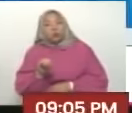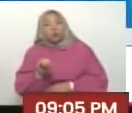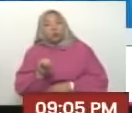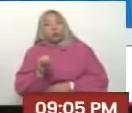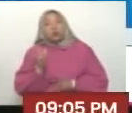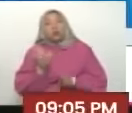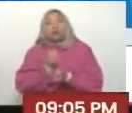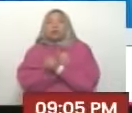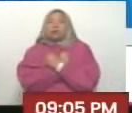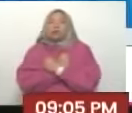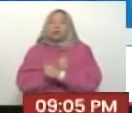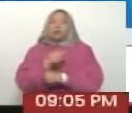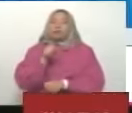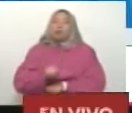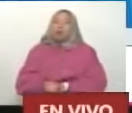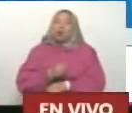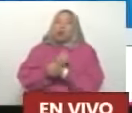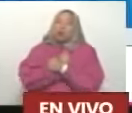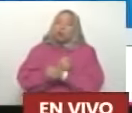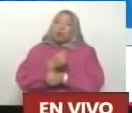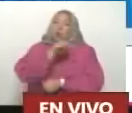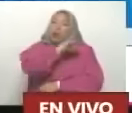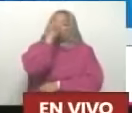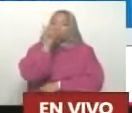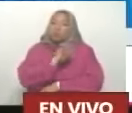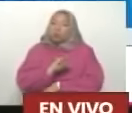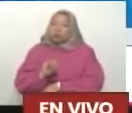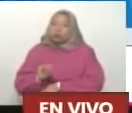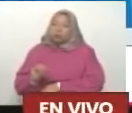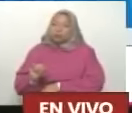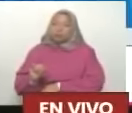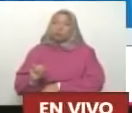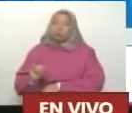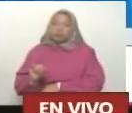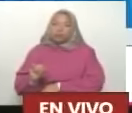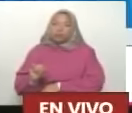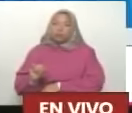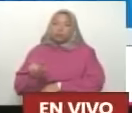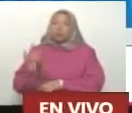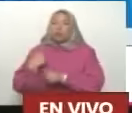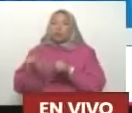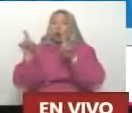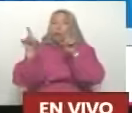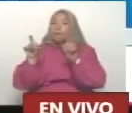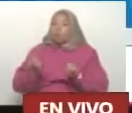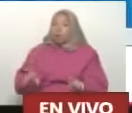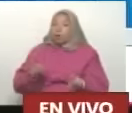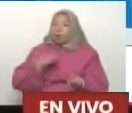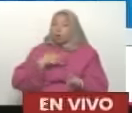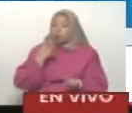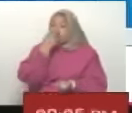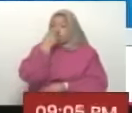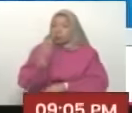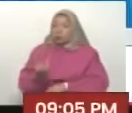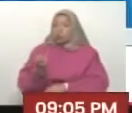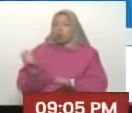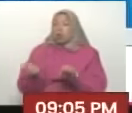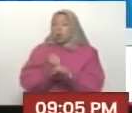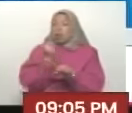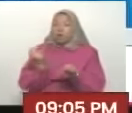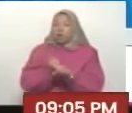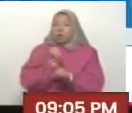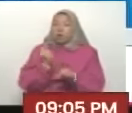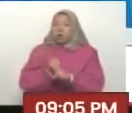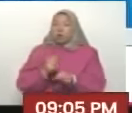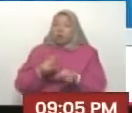nos ama y al que tanto amo al Zulia. Tanto amo. Tenemos varias pruebas que vamos para allá. Varias obras para